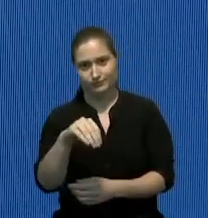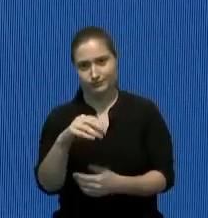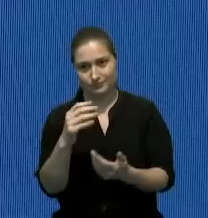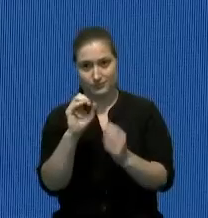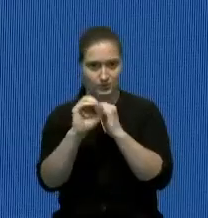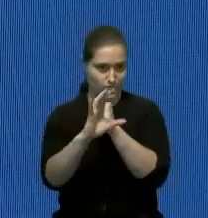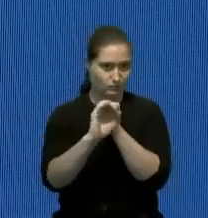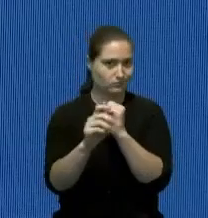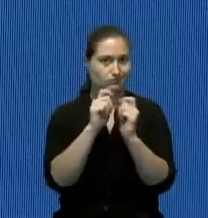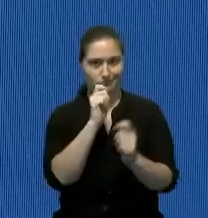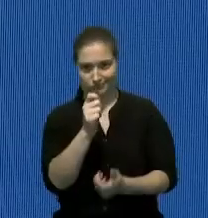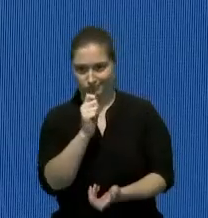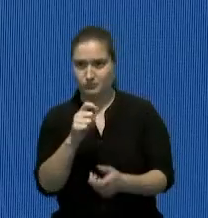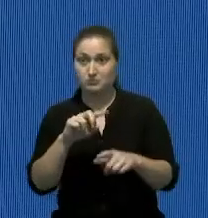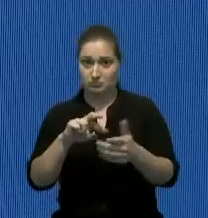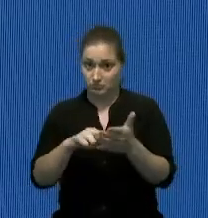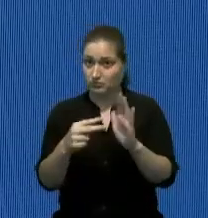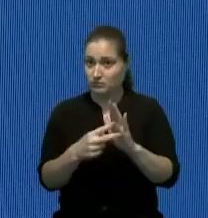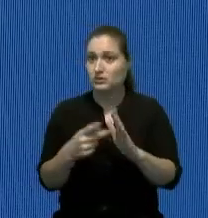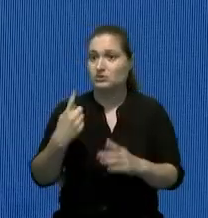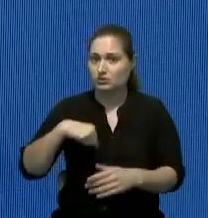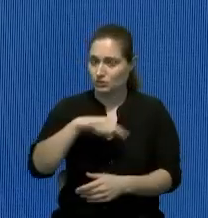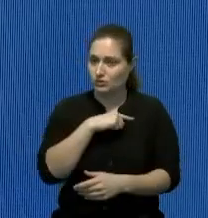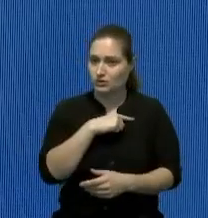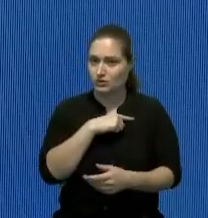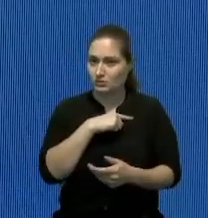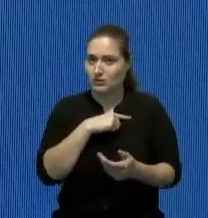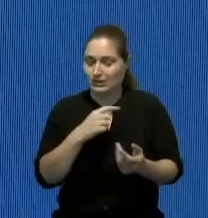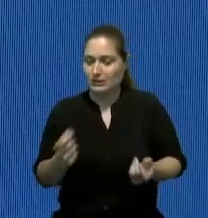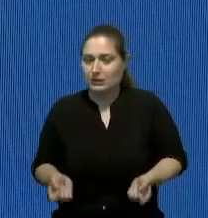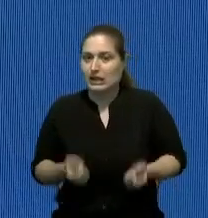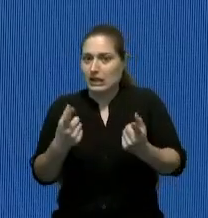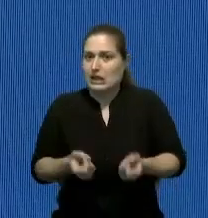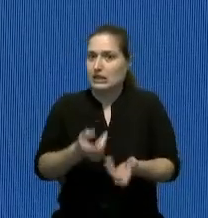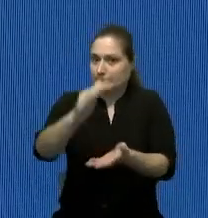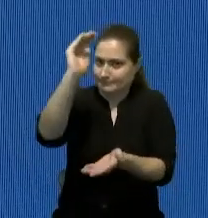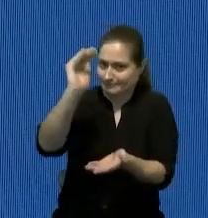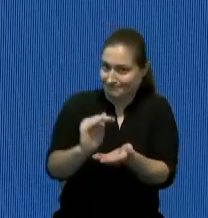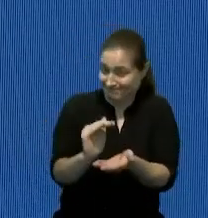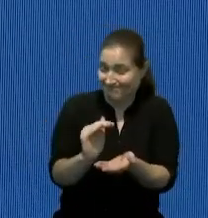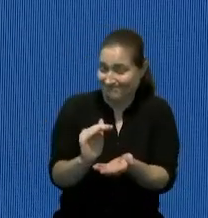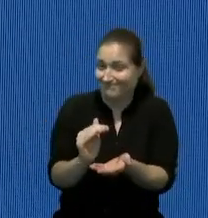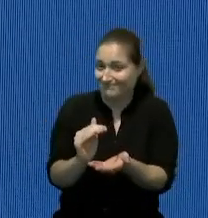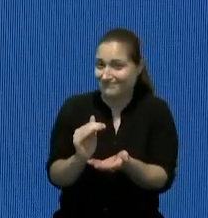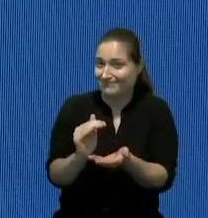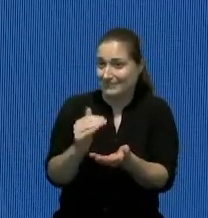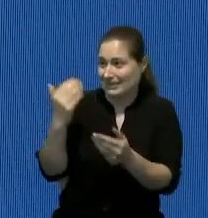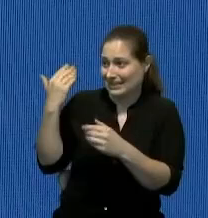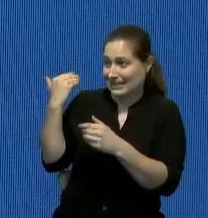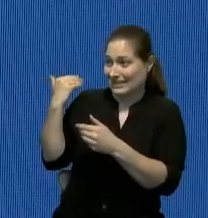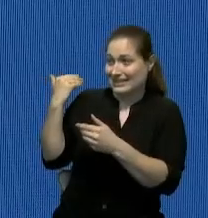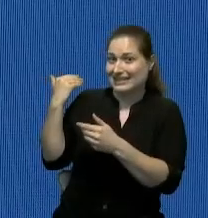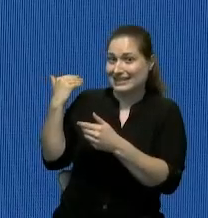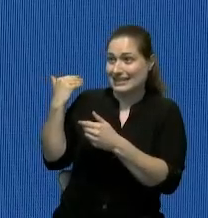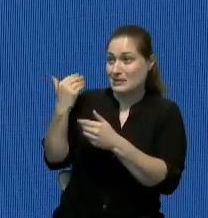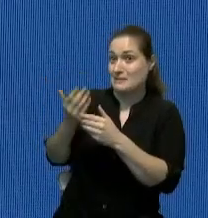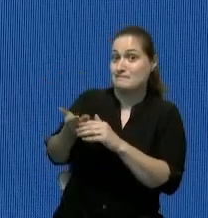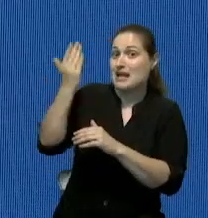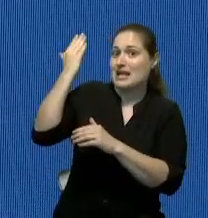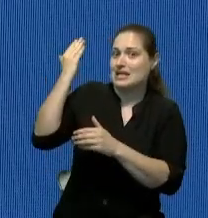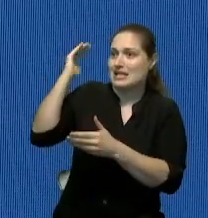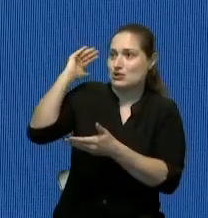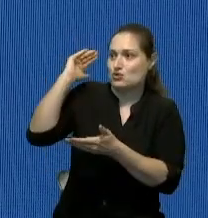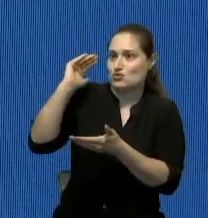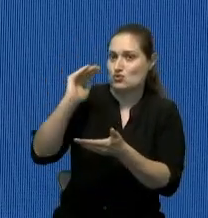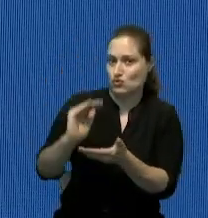cierto que estamos gastando menos en publicidad lo saben los periodistas del país pero si